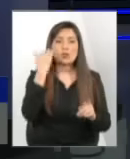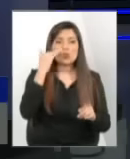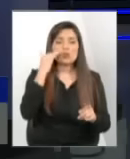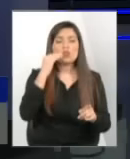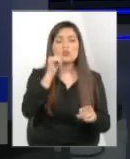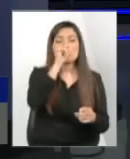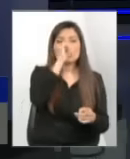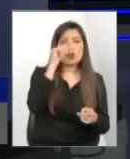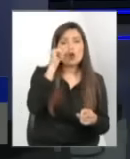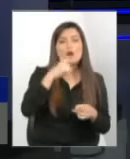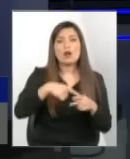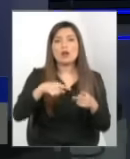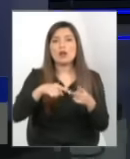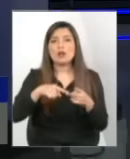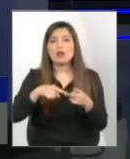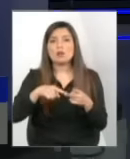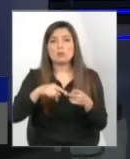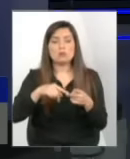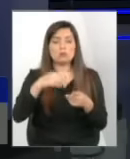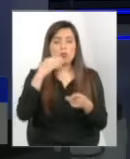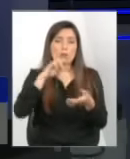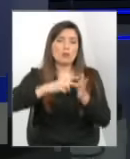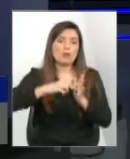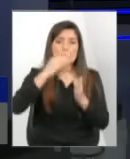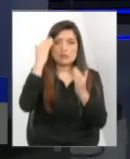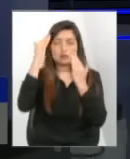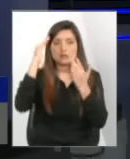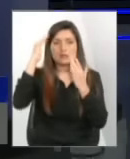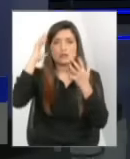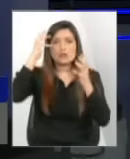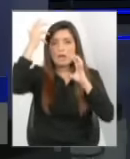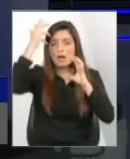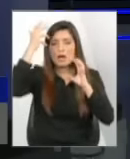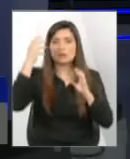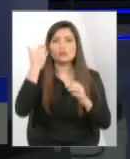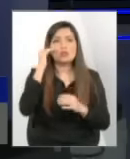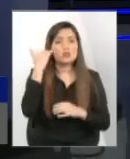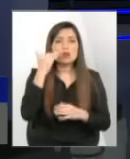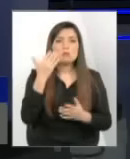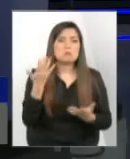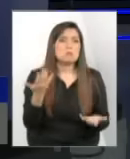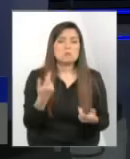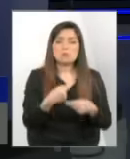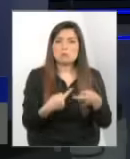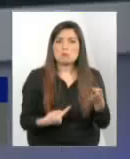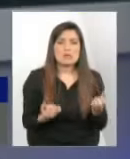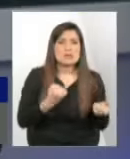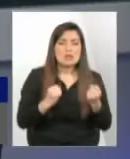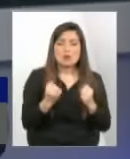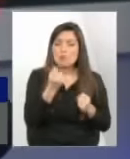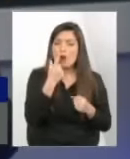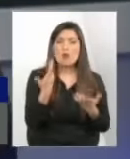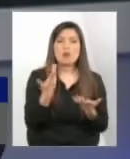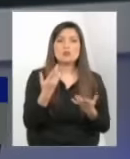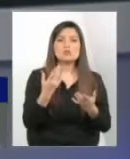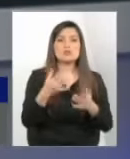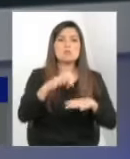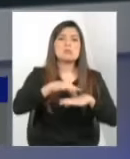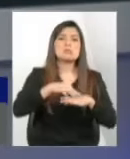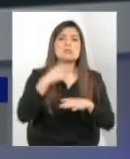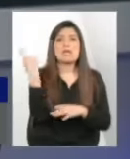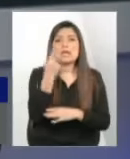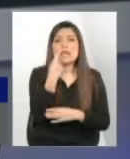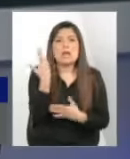para la ansiedad el consumo etcétera se medican con lo que el médico medicina general